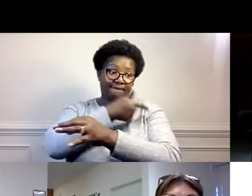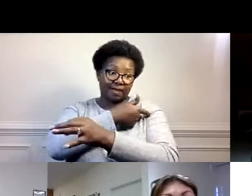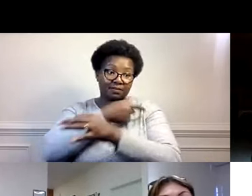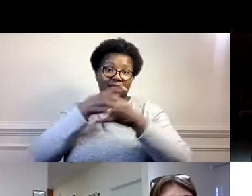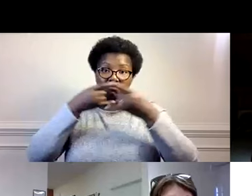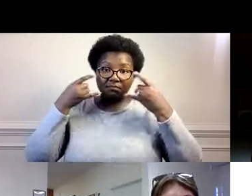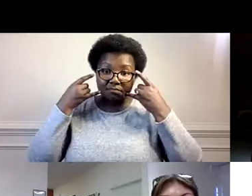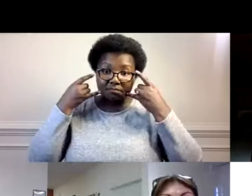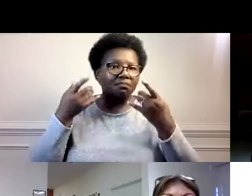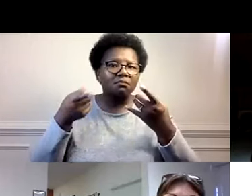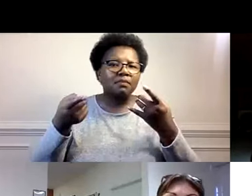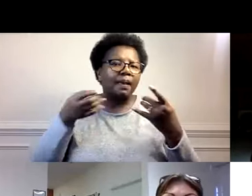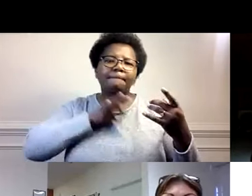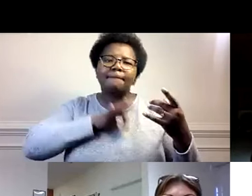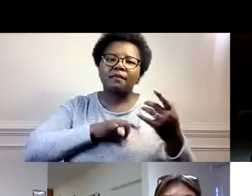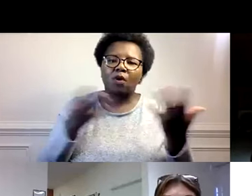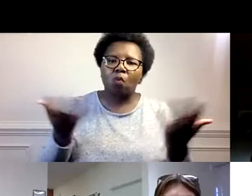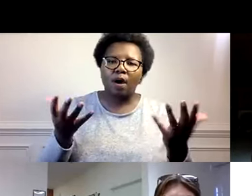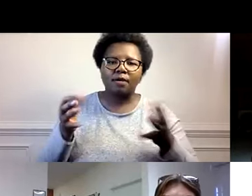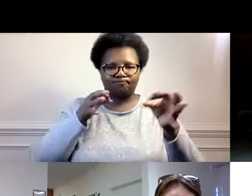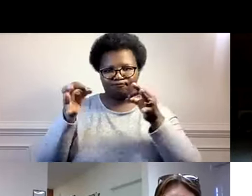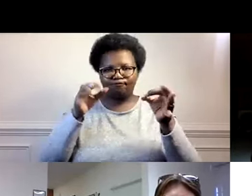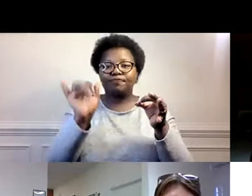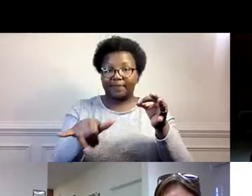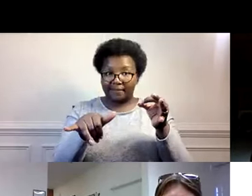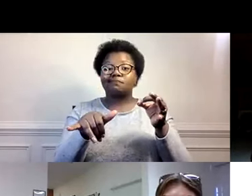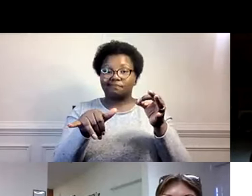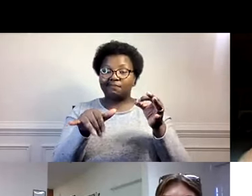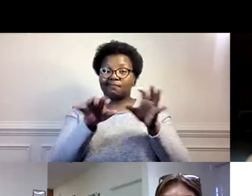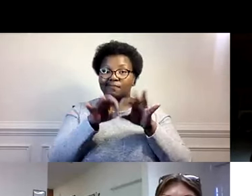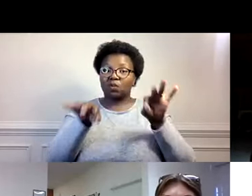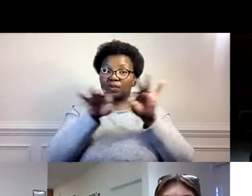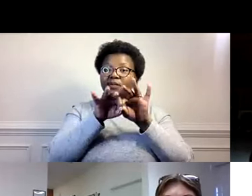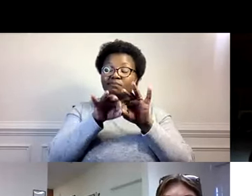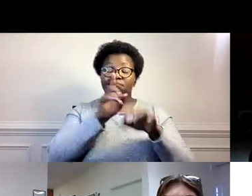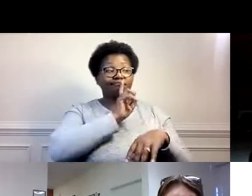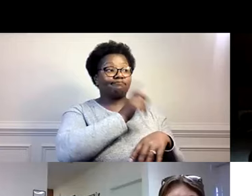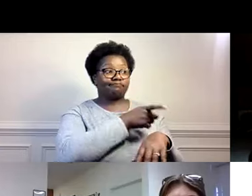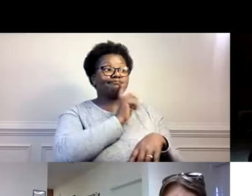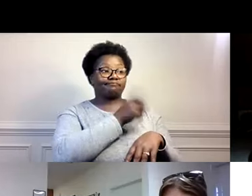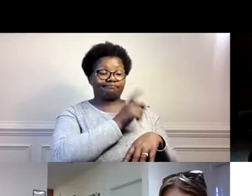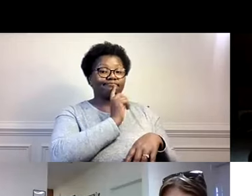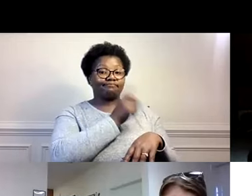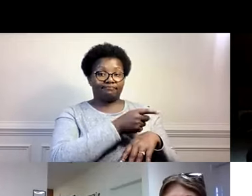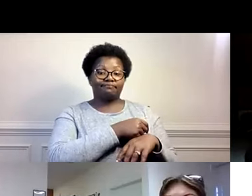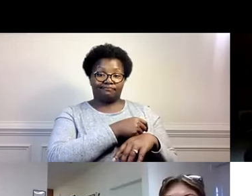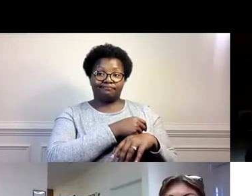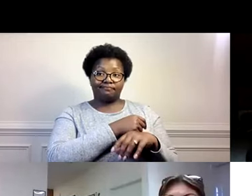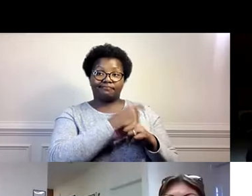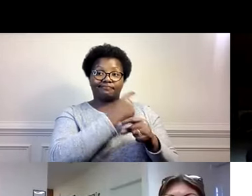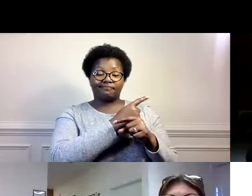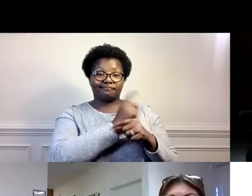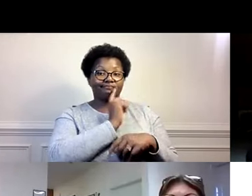beneficios de la máscara y la vacuna. Eso, eso. Claro,